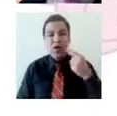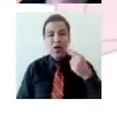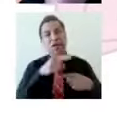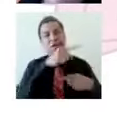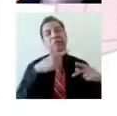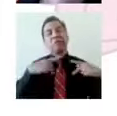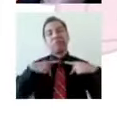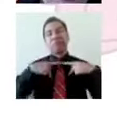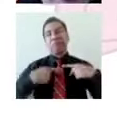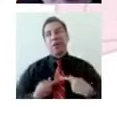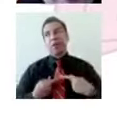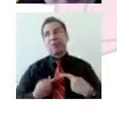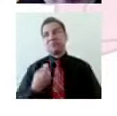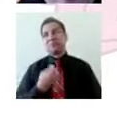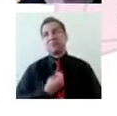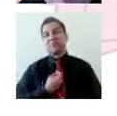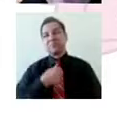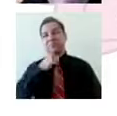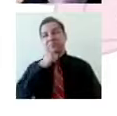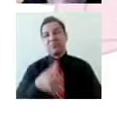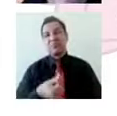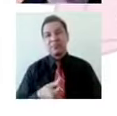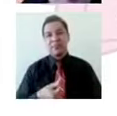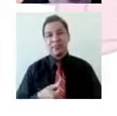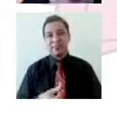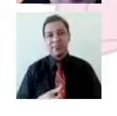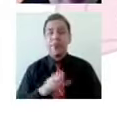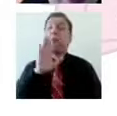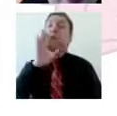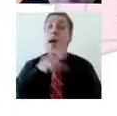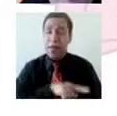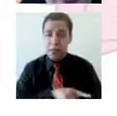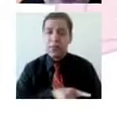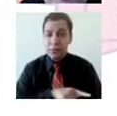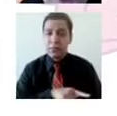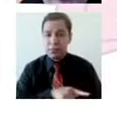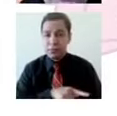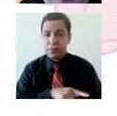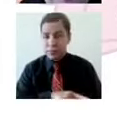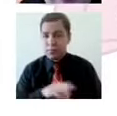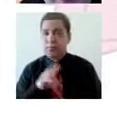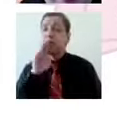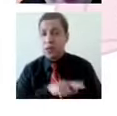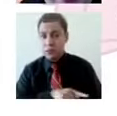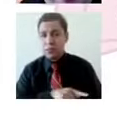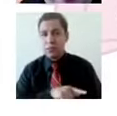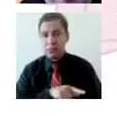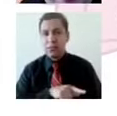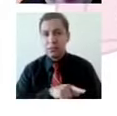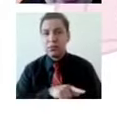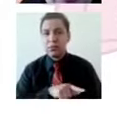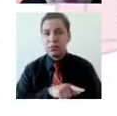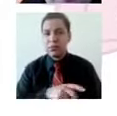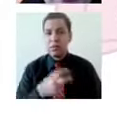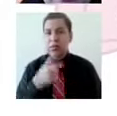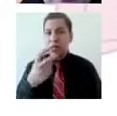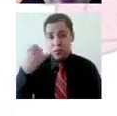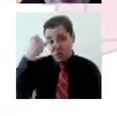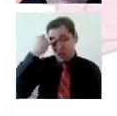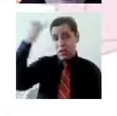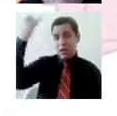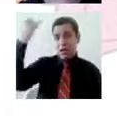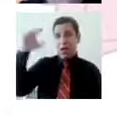Y aquí esta imagen de Mafalda, pues es maravillosa para poder ir comprendiendo esto que les estoy compartiendo, ¿no? Entonces,